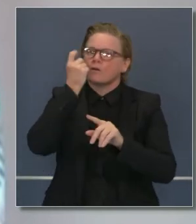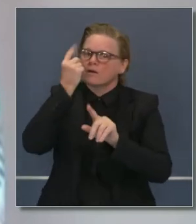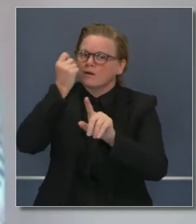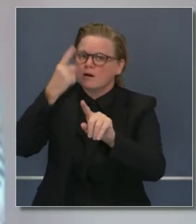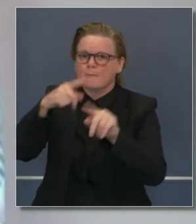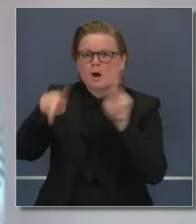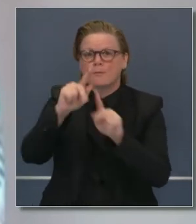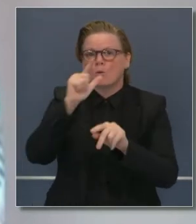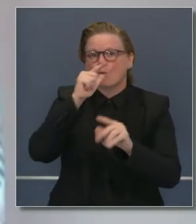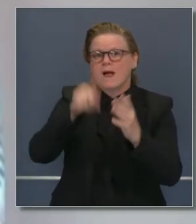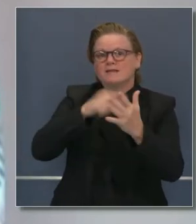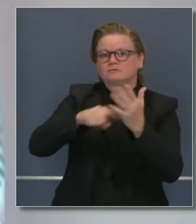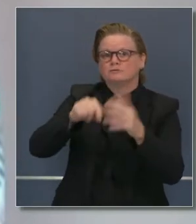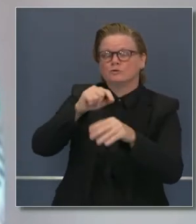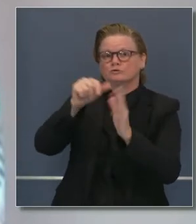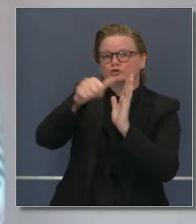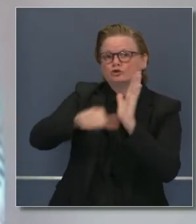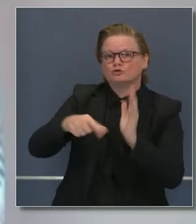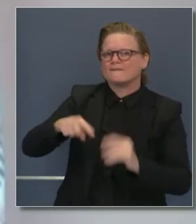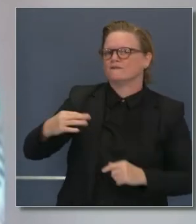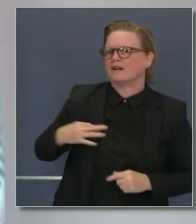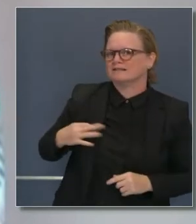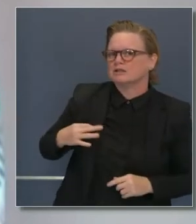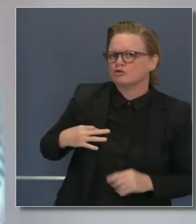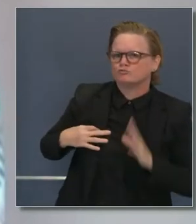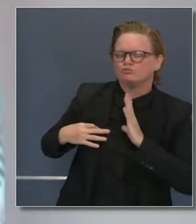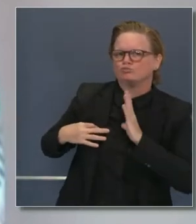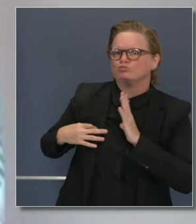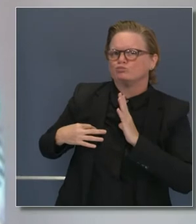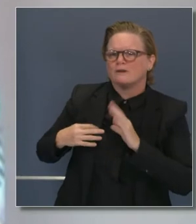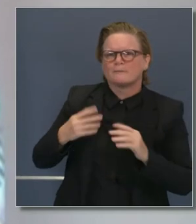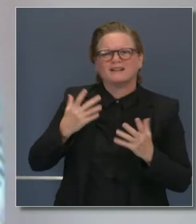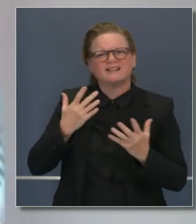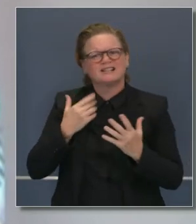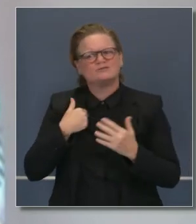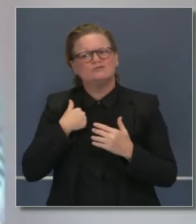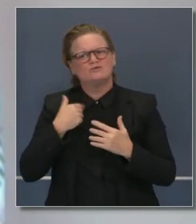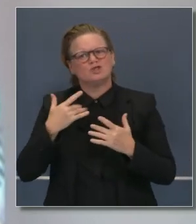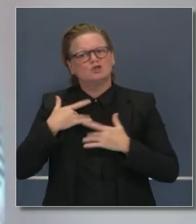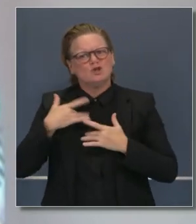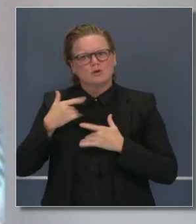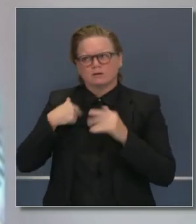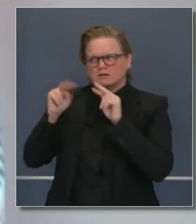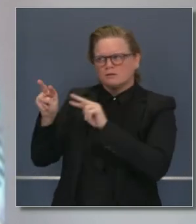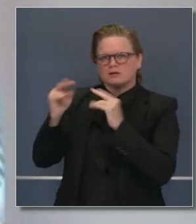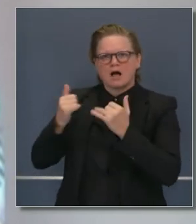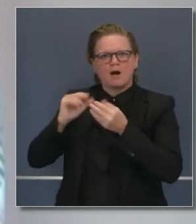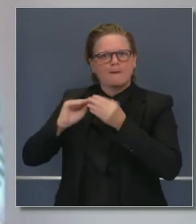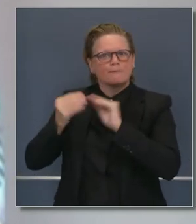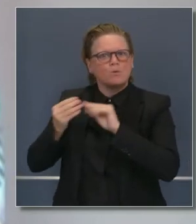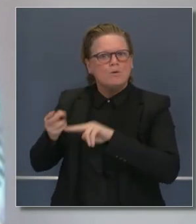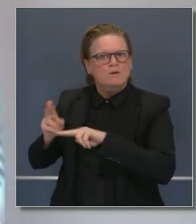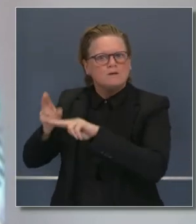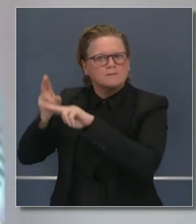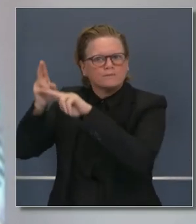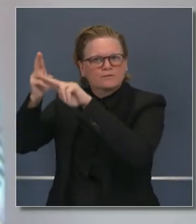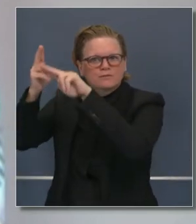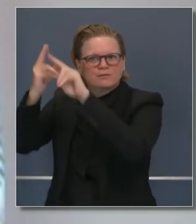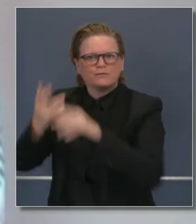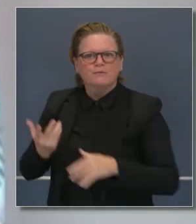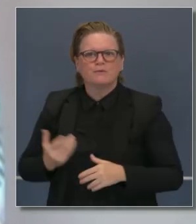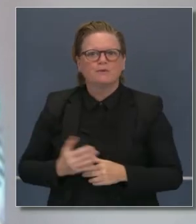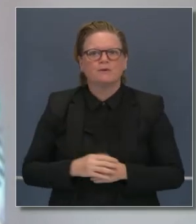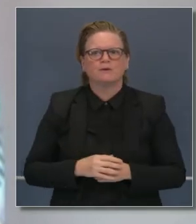de prepararnos para el repunte. No sabíamos tanto como sabemos ahora de COVID. Y francamente veíamos que el parar algunos